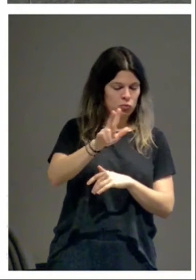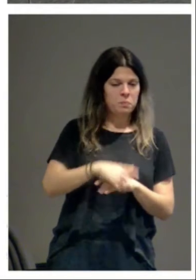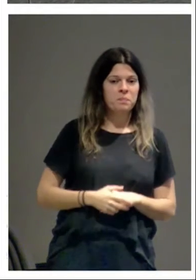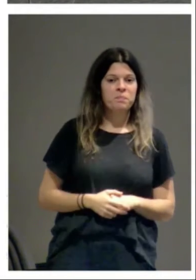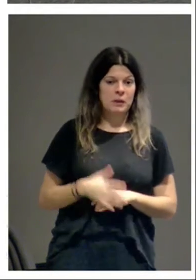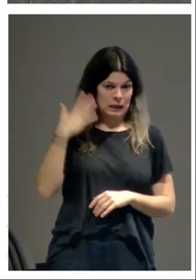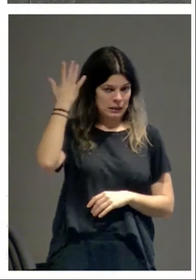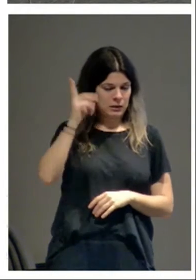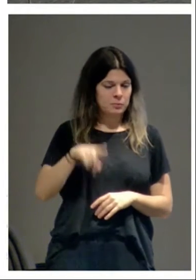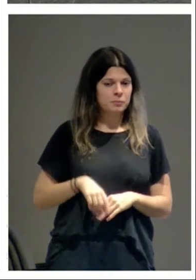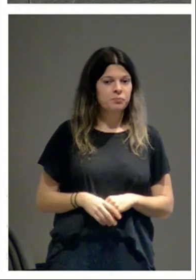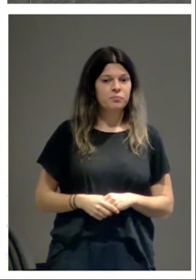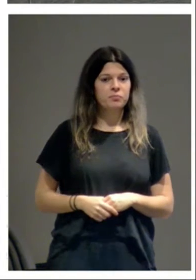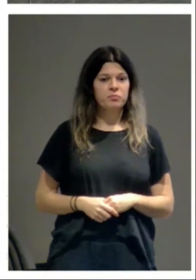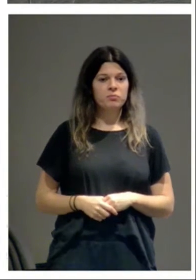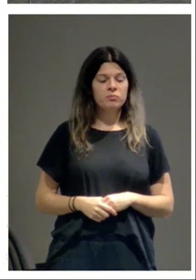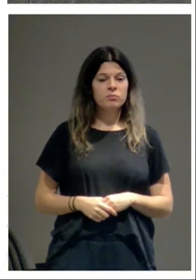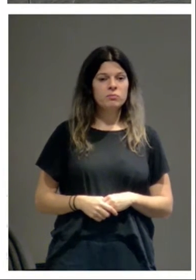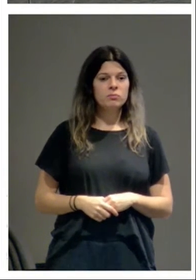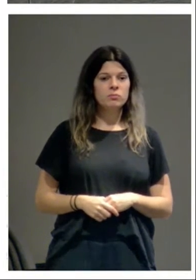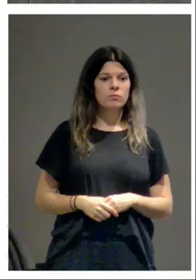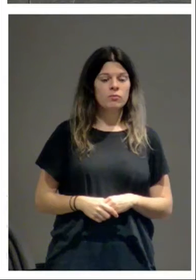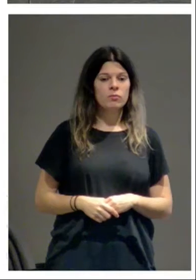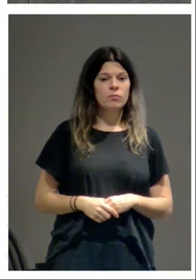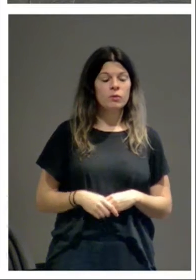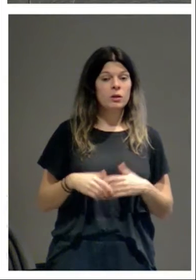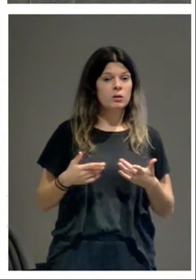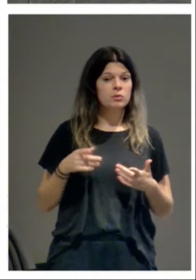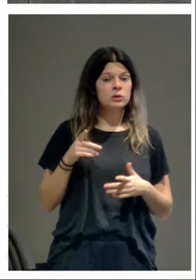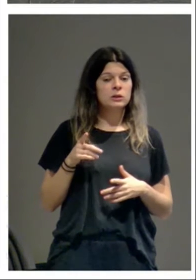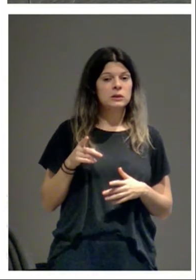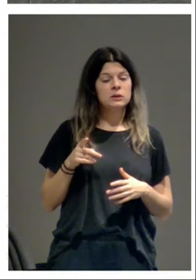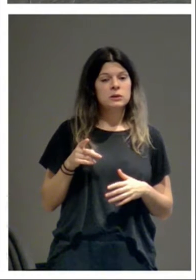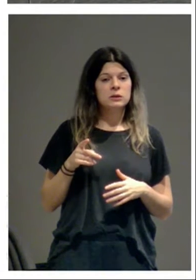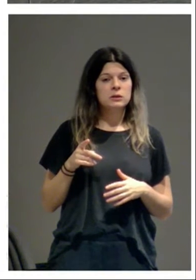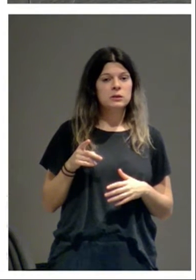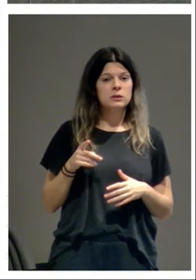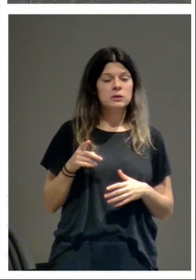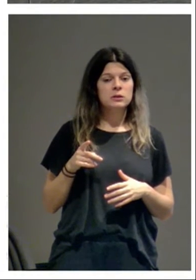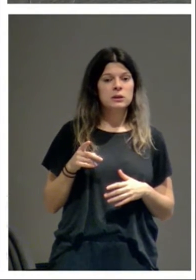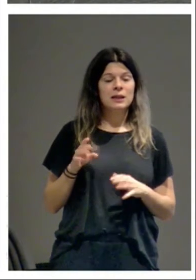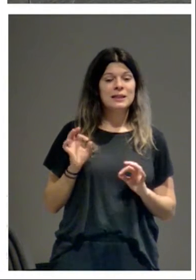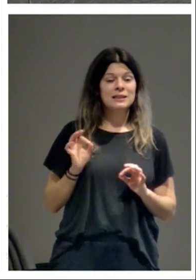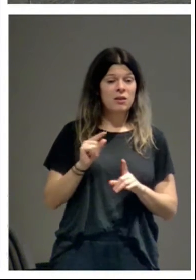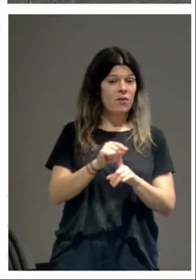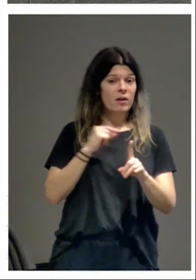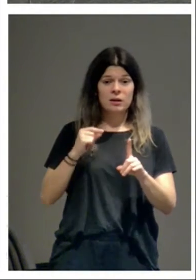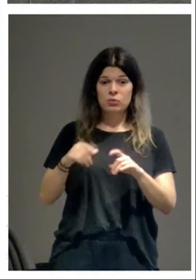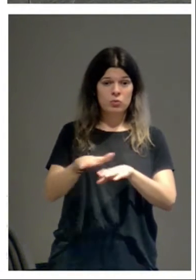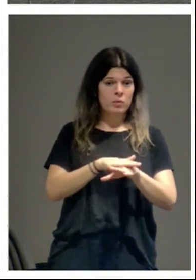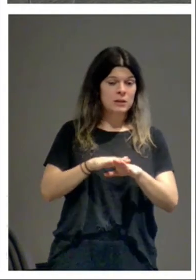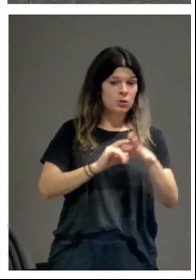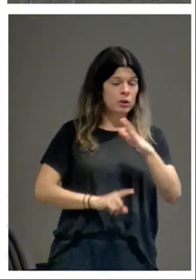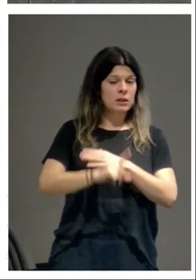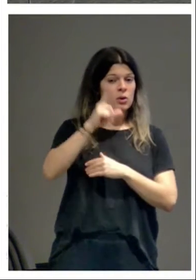también. Y, por ahí, esa parte de considerarlo el factor fundamental del